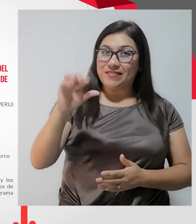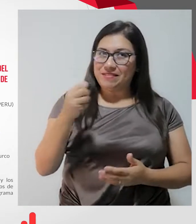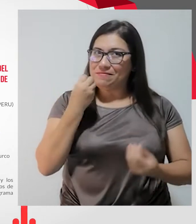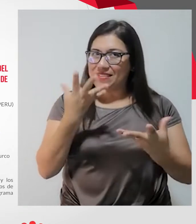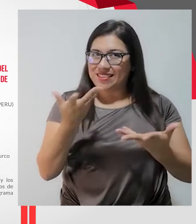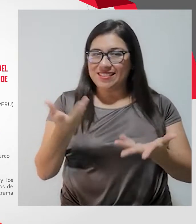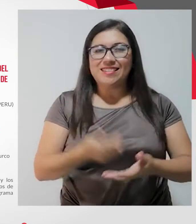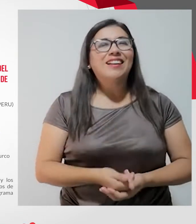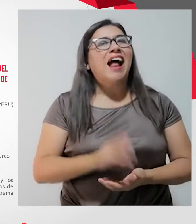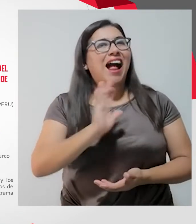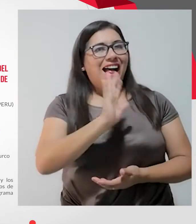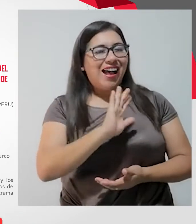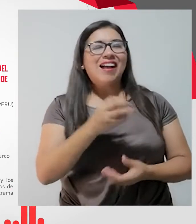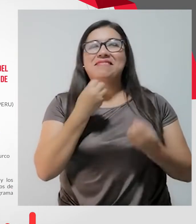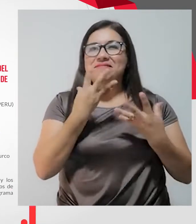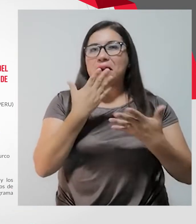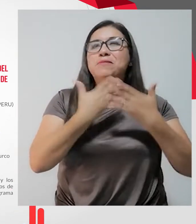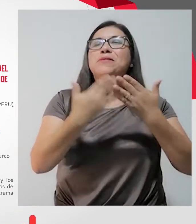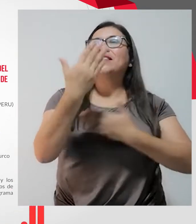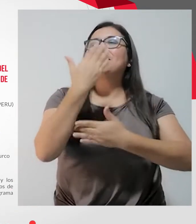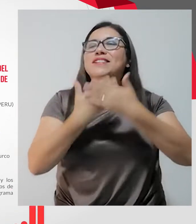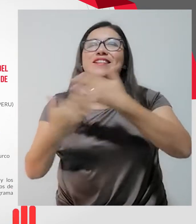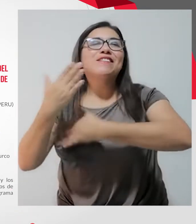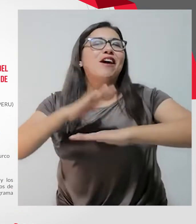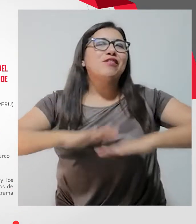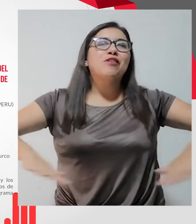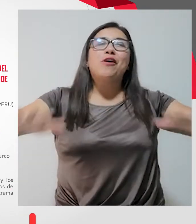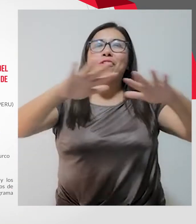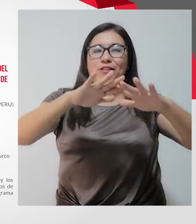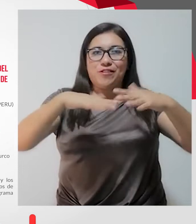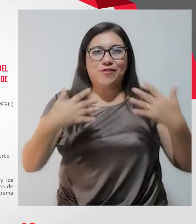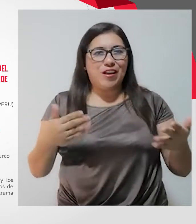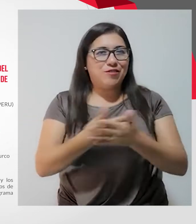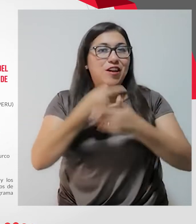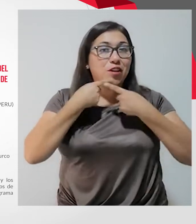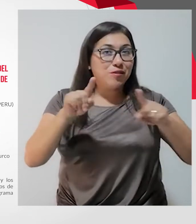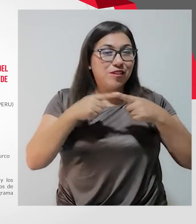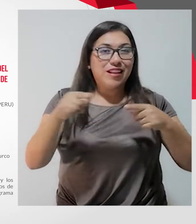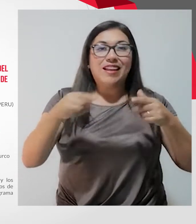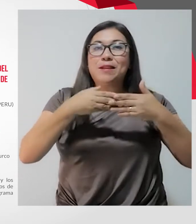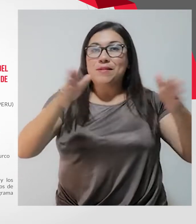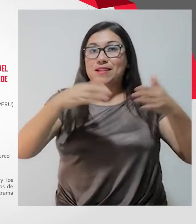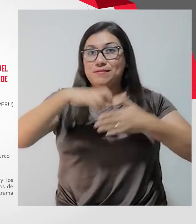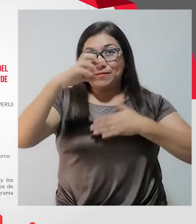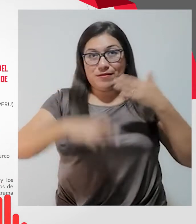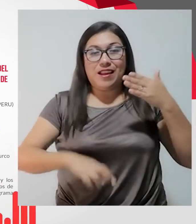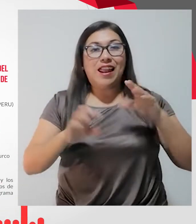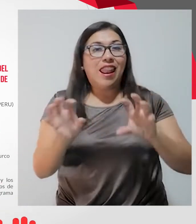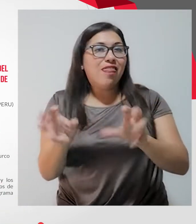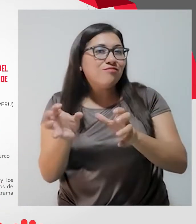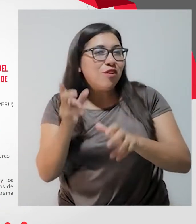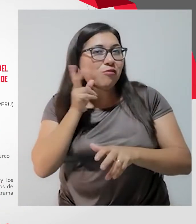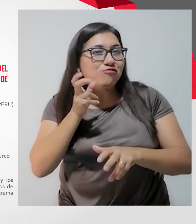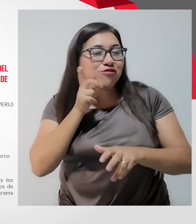¿Cómo estás, Enrique? Muy buenos días, buenos días a todos y todas. Nueva edición de Sin Barreras por Radio